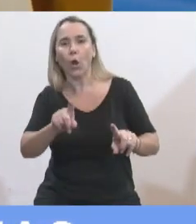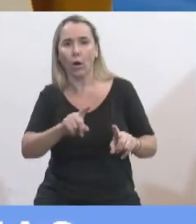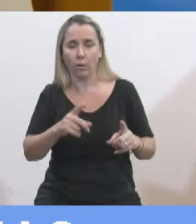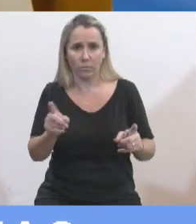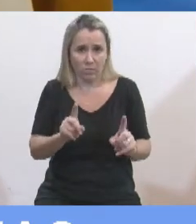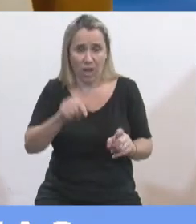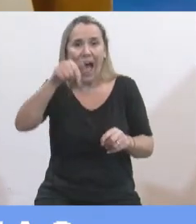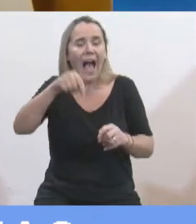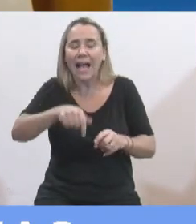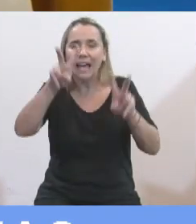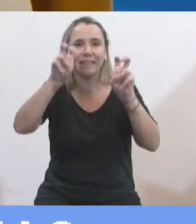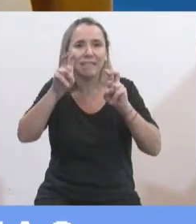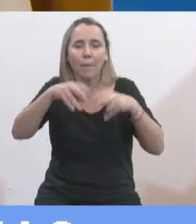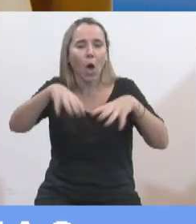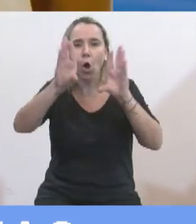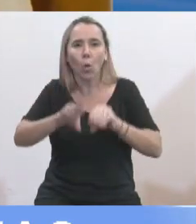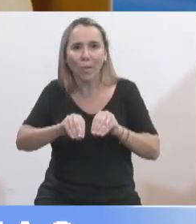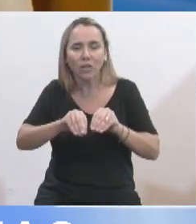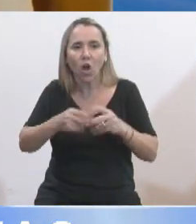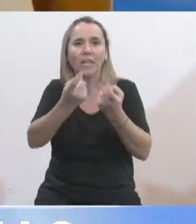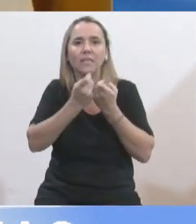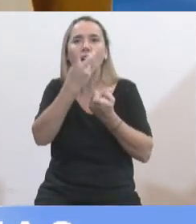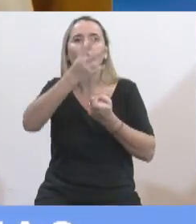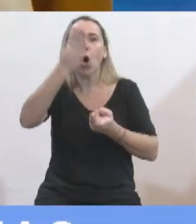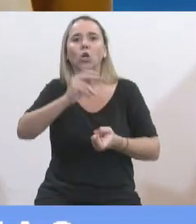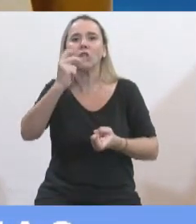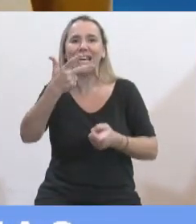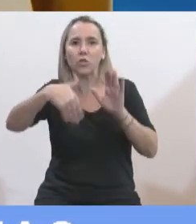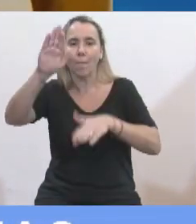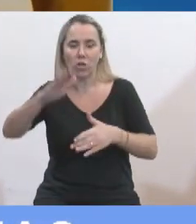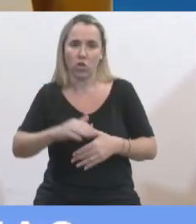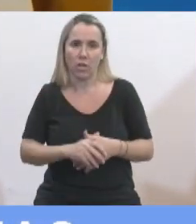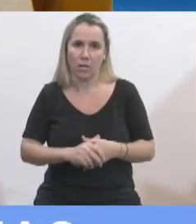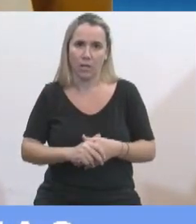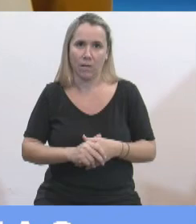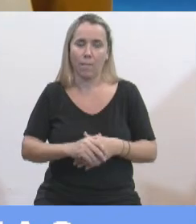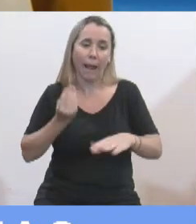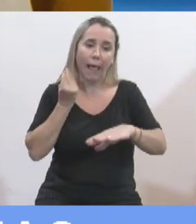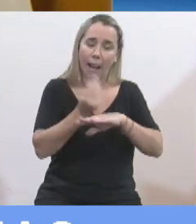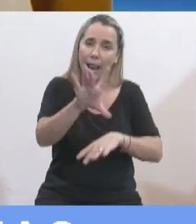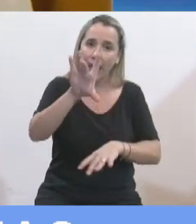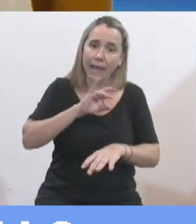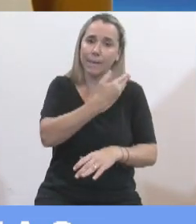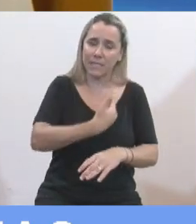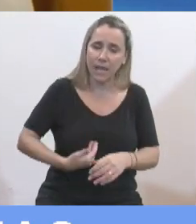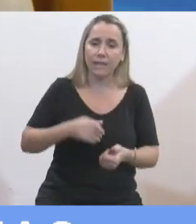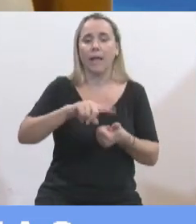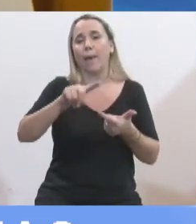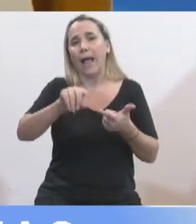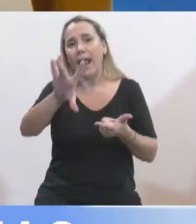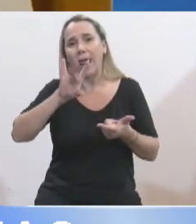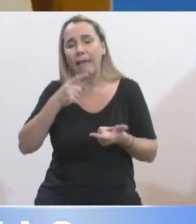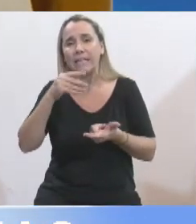los temas son de dos tercios. Para ser electo presidente, dos tercios. Para ser electo senador, dos tercios. Para